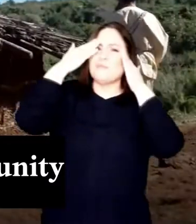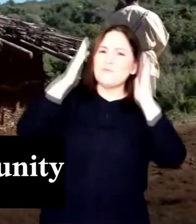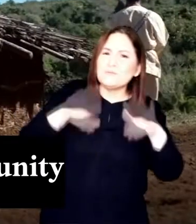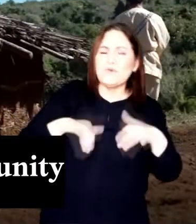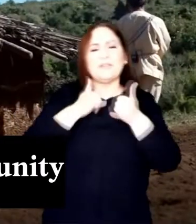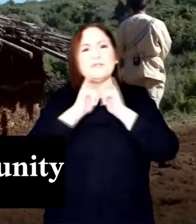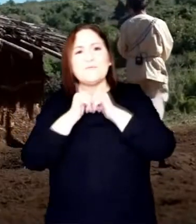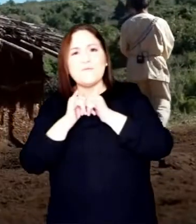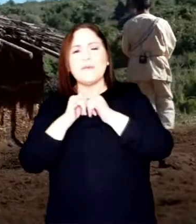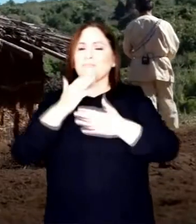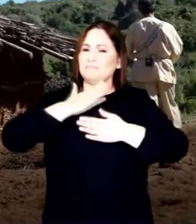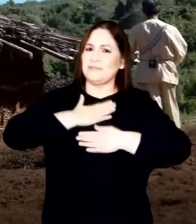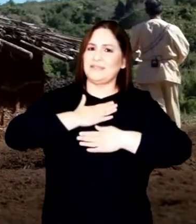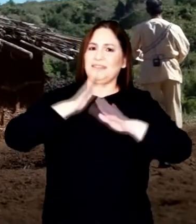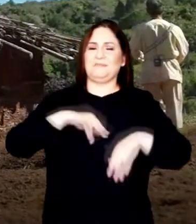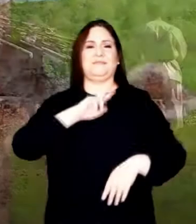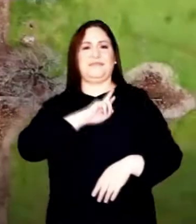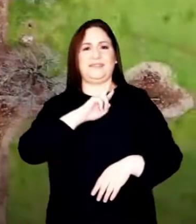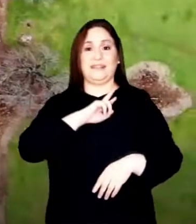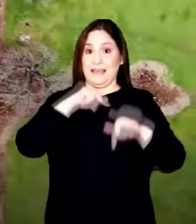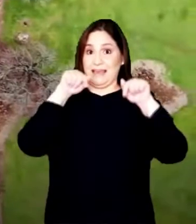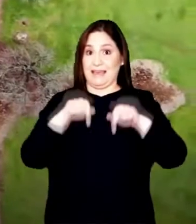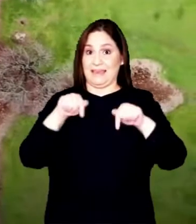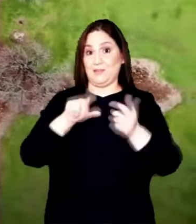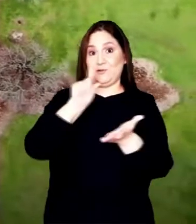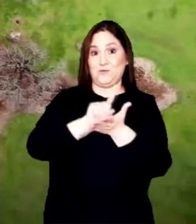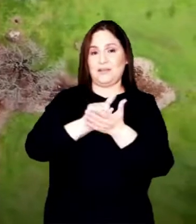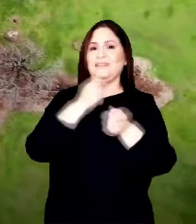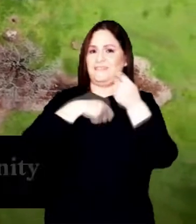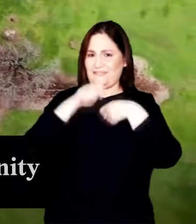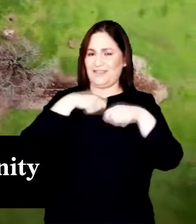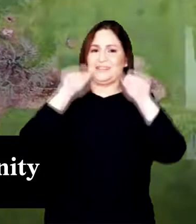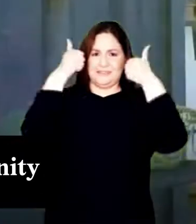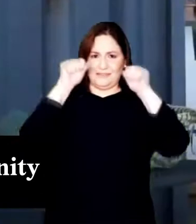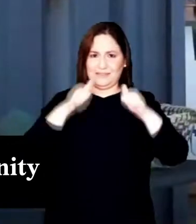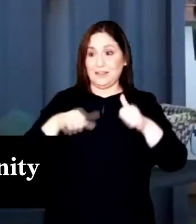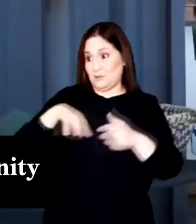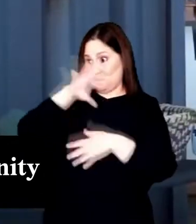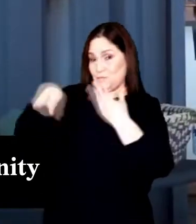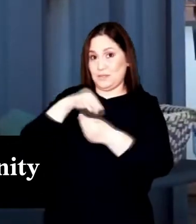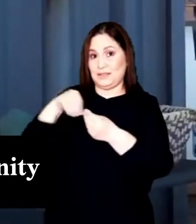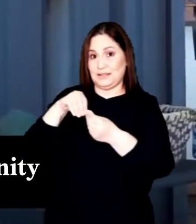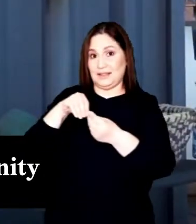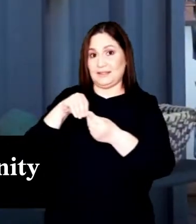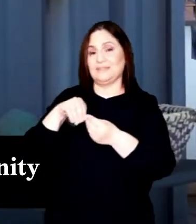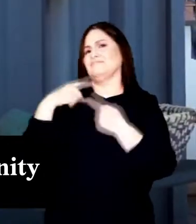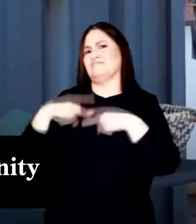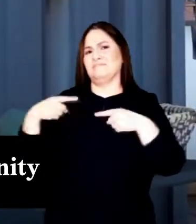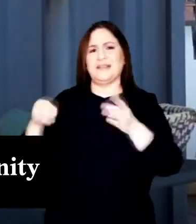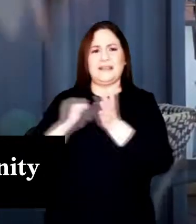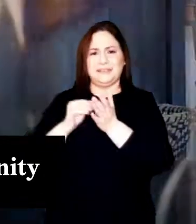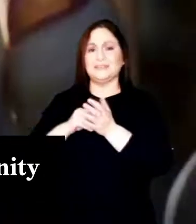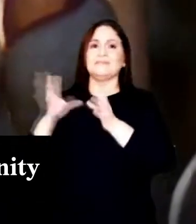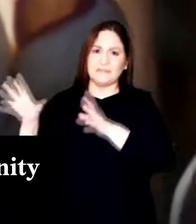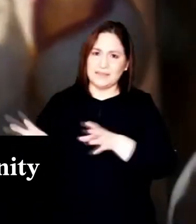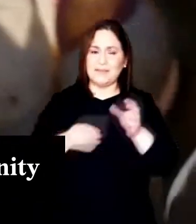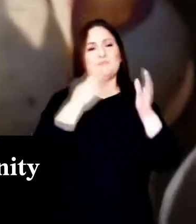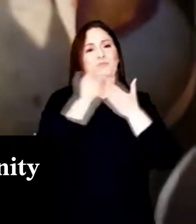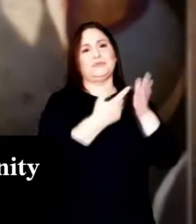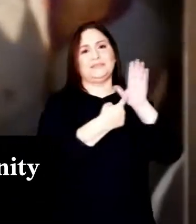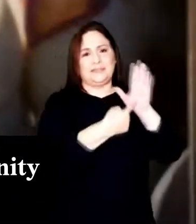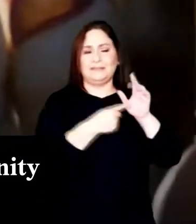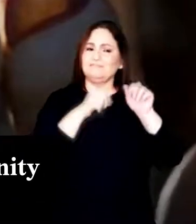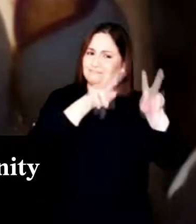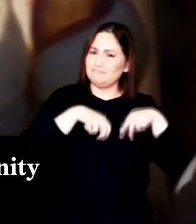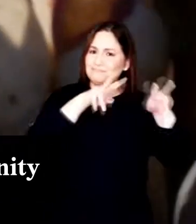comunidad, de los idiomas, de los colegios. En este lugar de artesanía, siempre la comunidad es